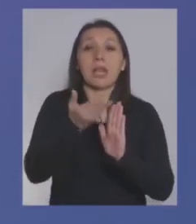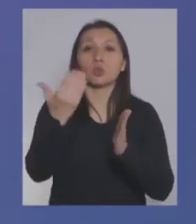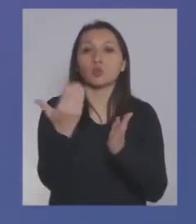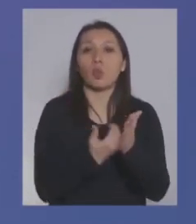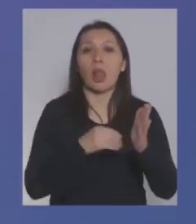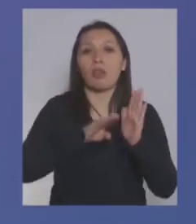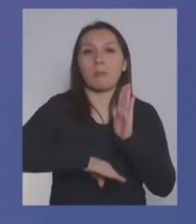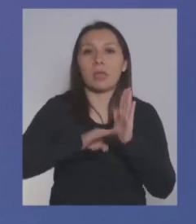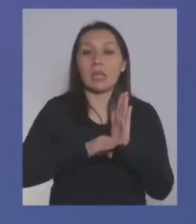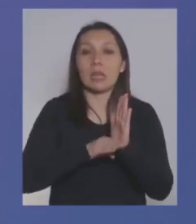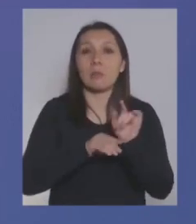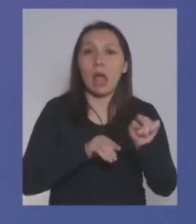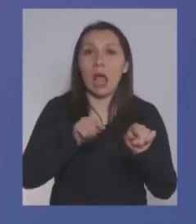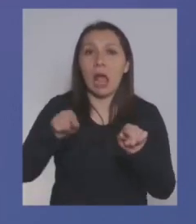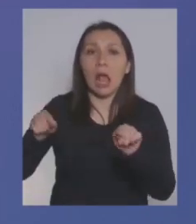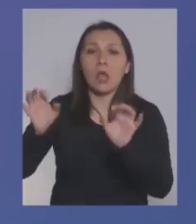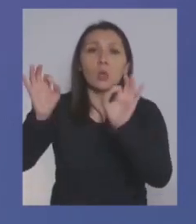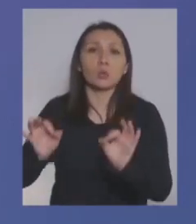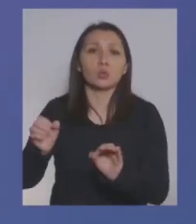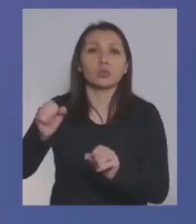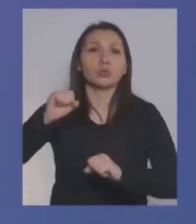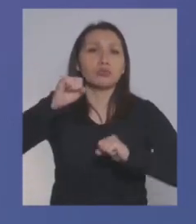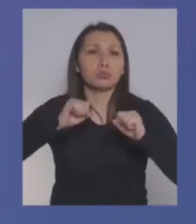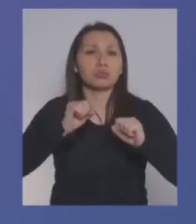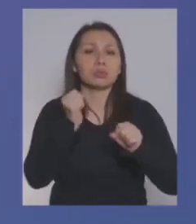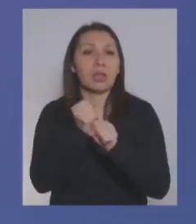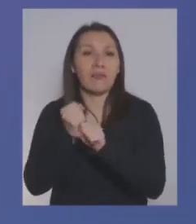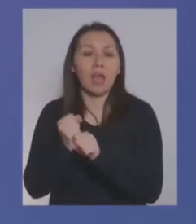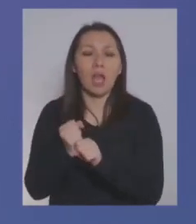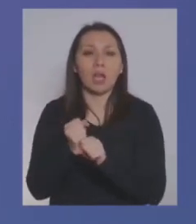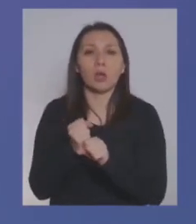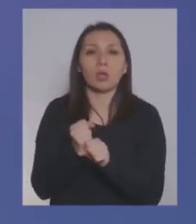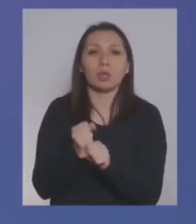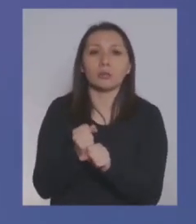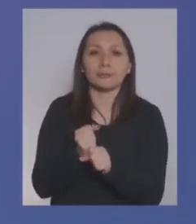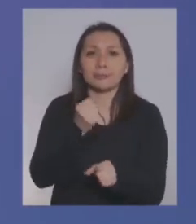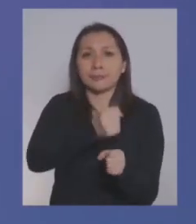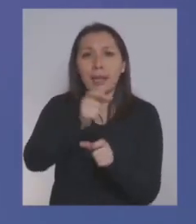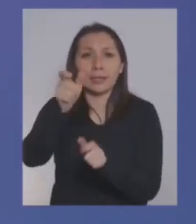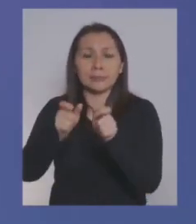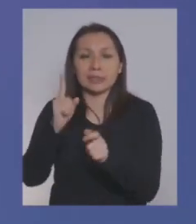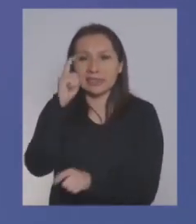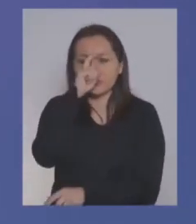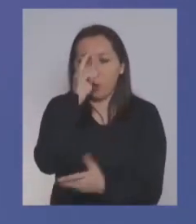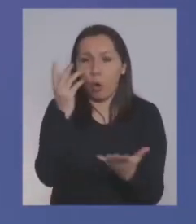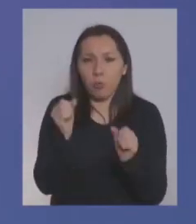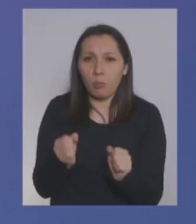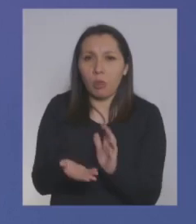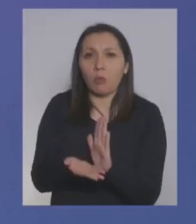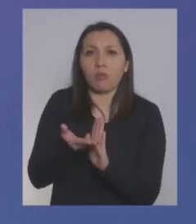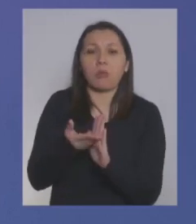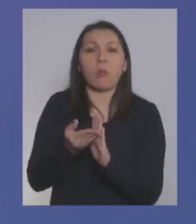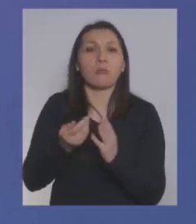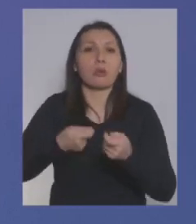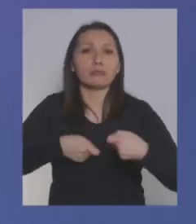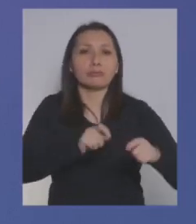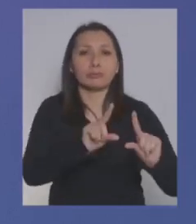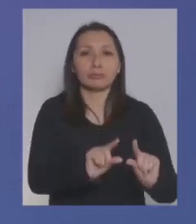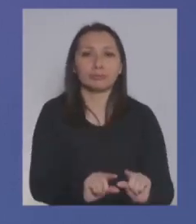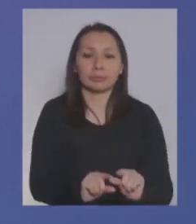precisamente allí donde se concentra el empleo de las personas que reciben el mínimo